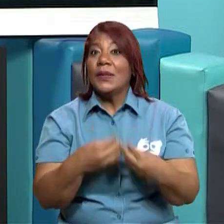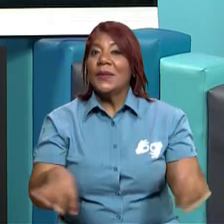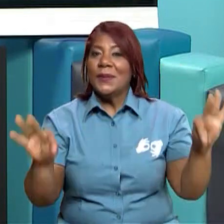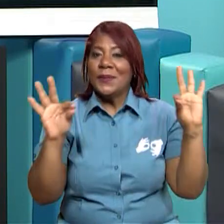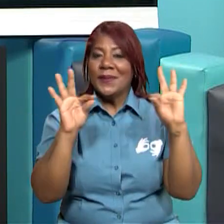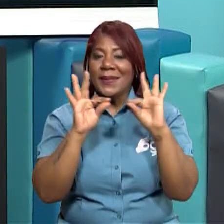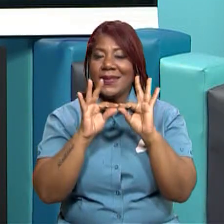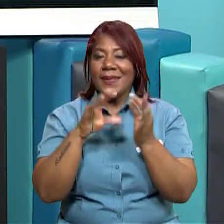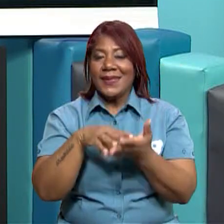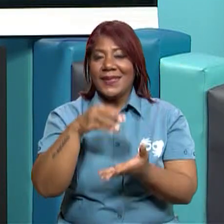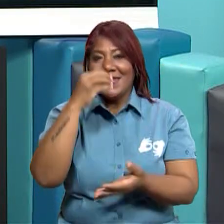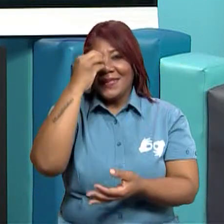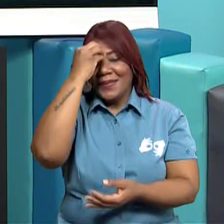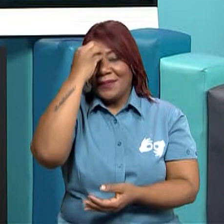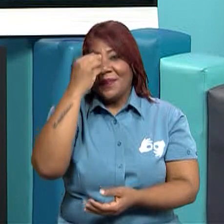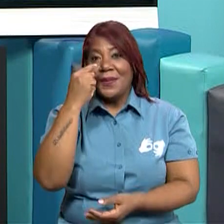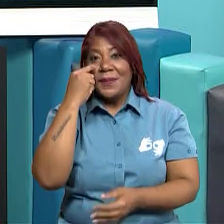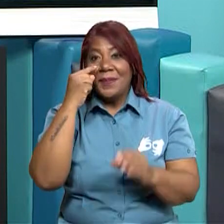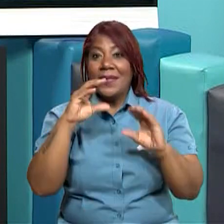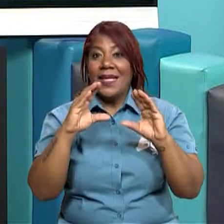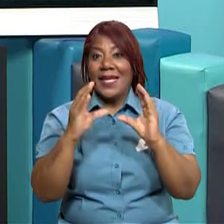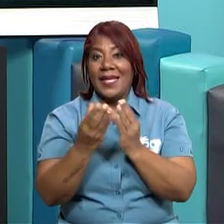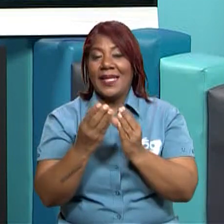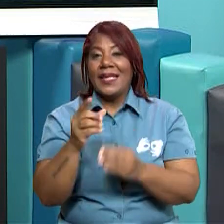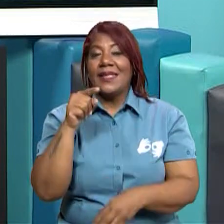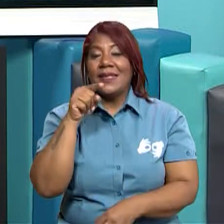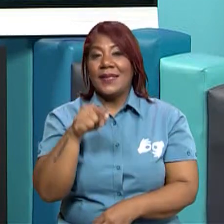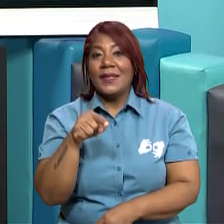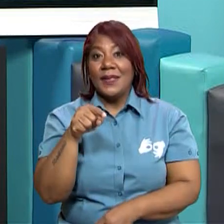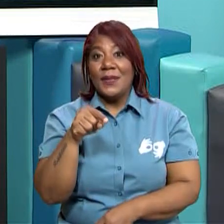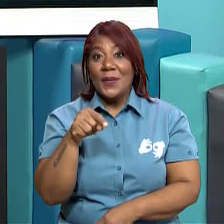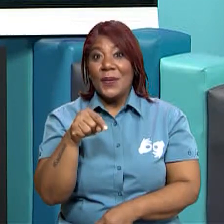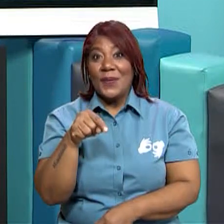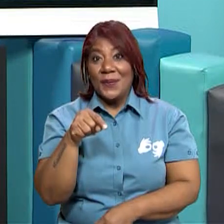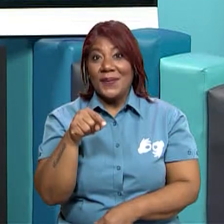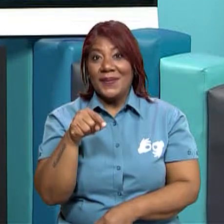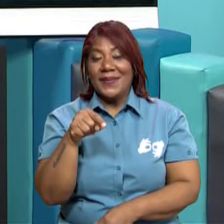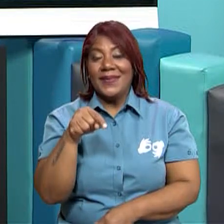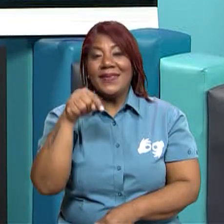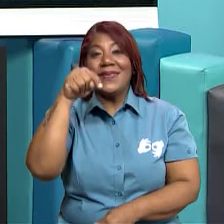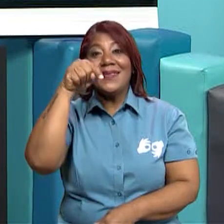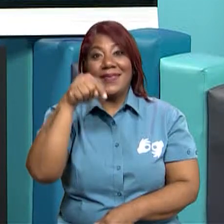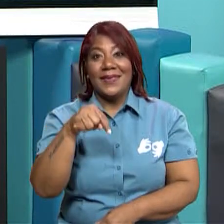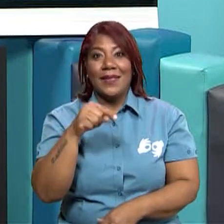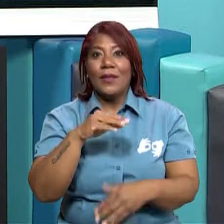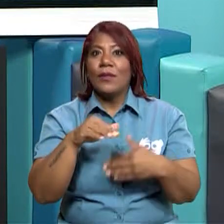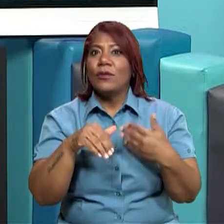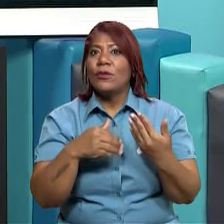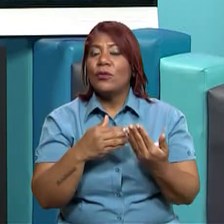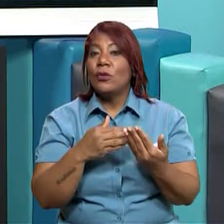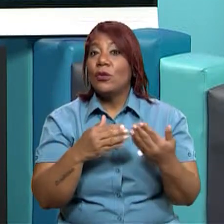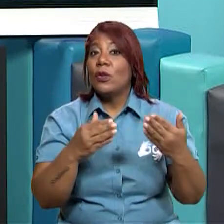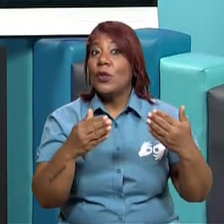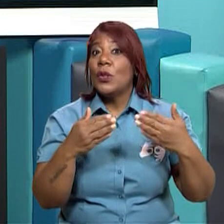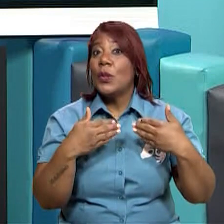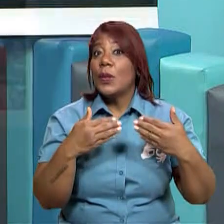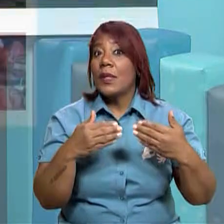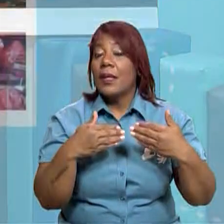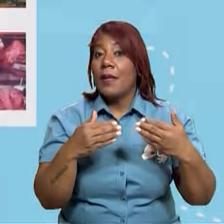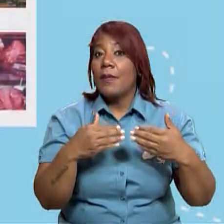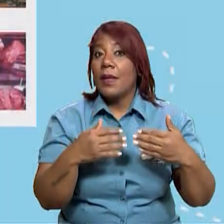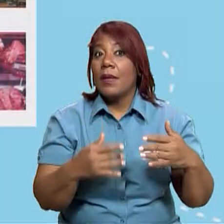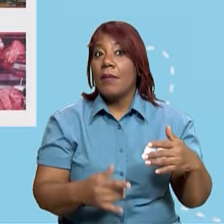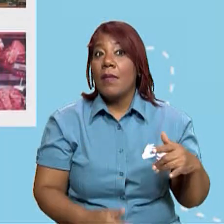Entonces, vamos con nuestra clase del día de hoy y vamos a ver los productos que Panamá exporta de